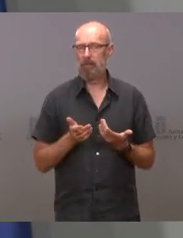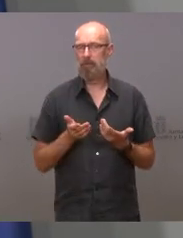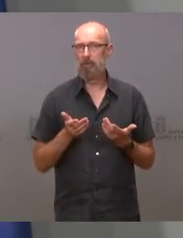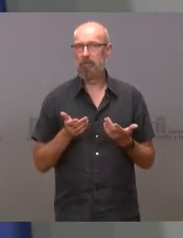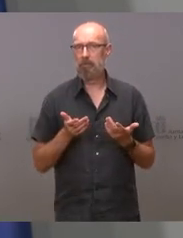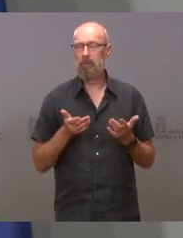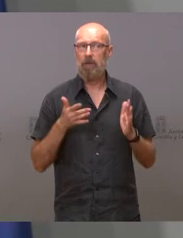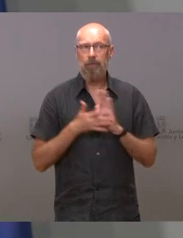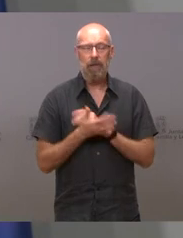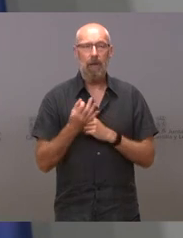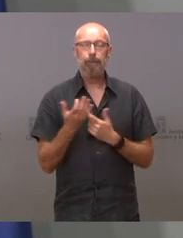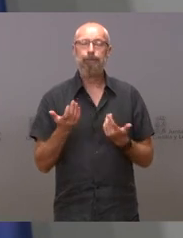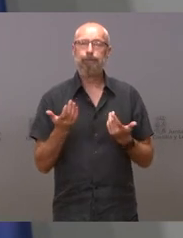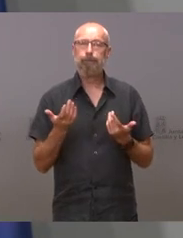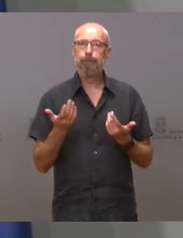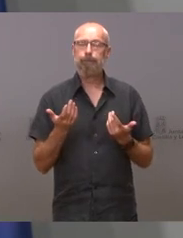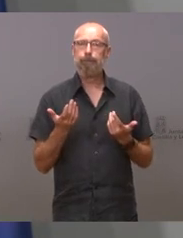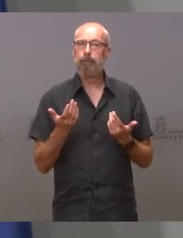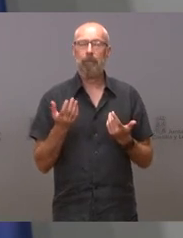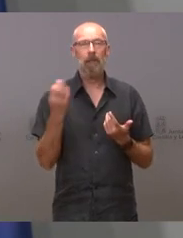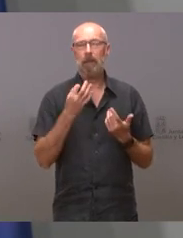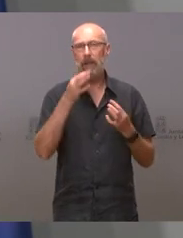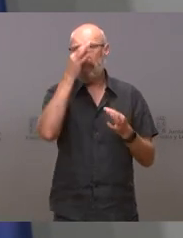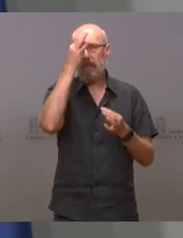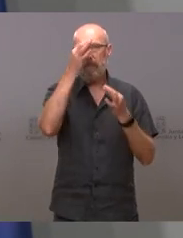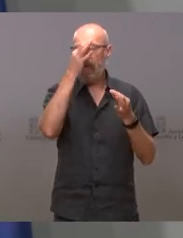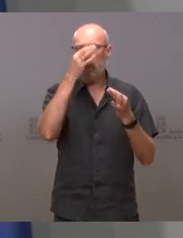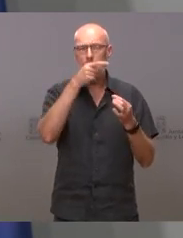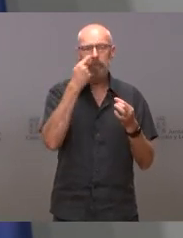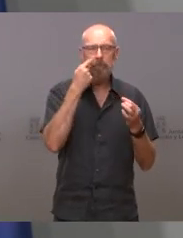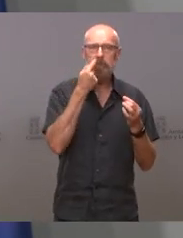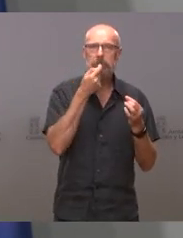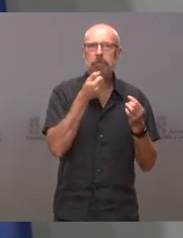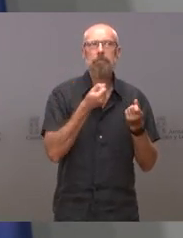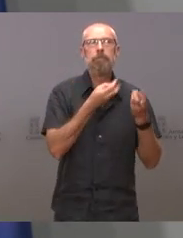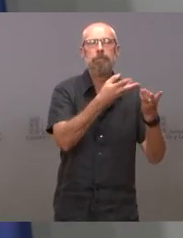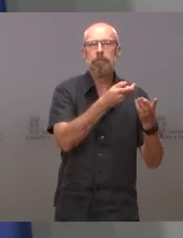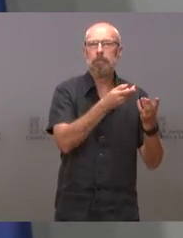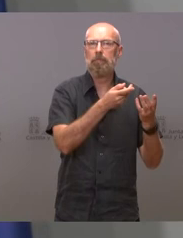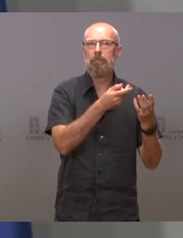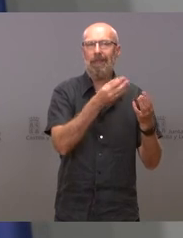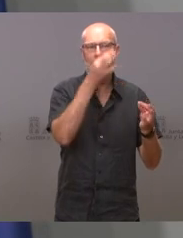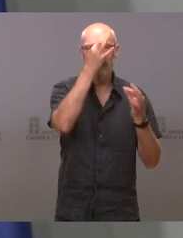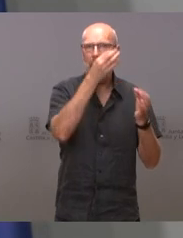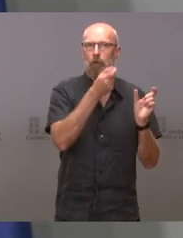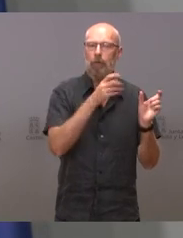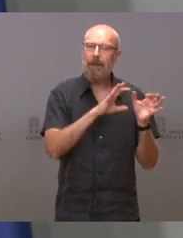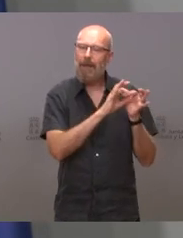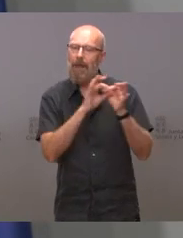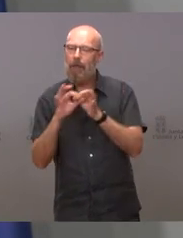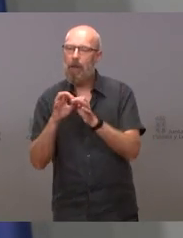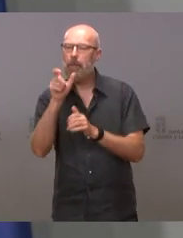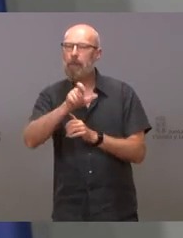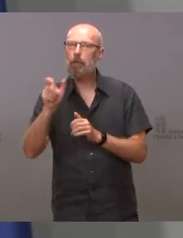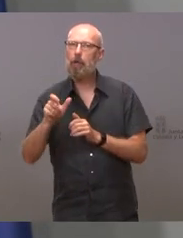lo que tenemos que poner son las cifras en relación con el porcentaje de vacunación de las personas que ingresan. Si las